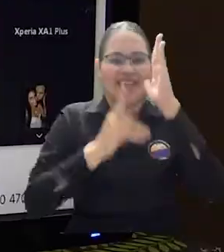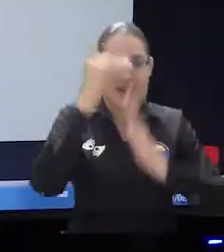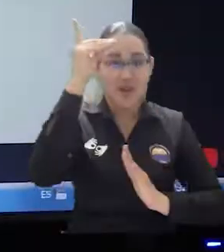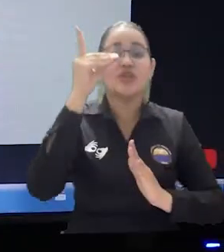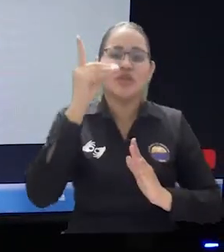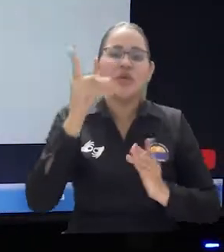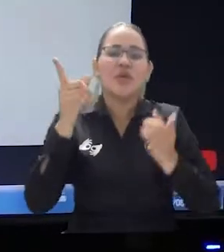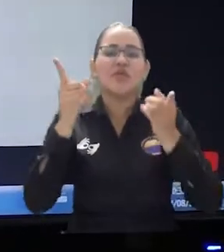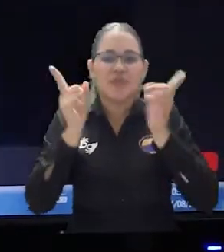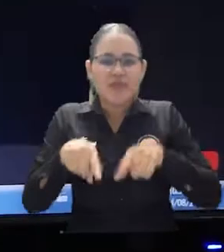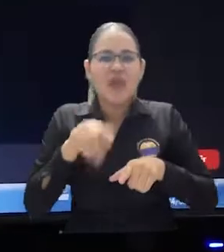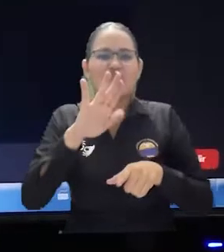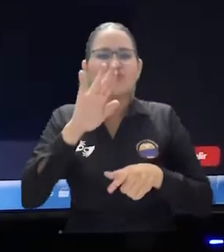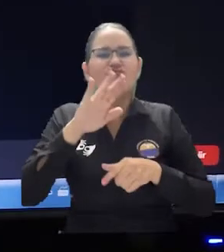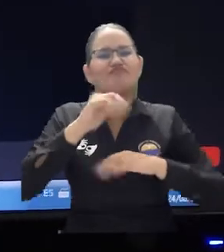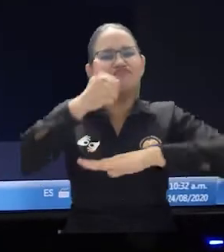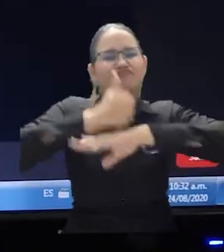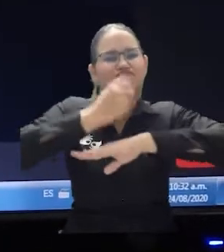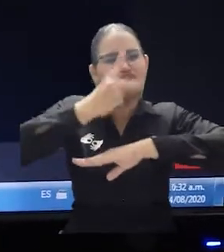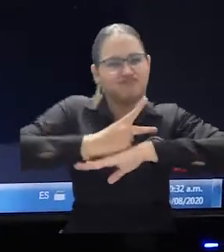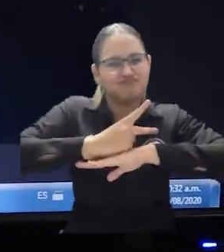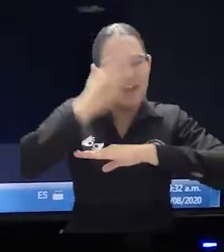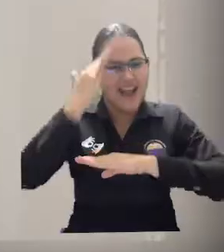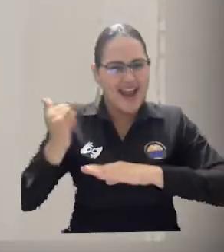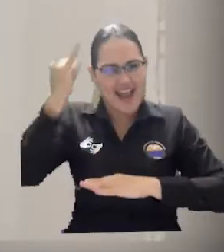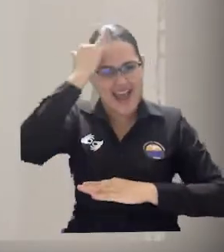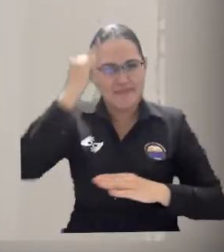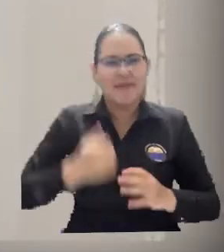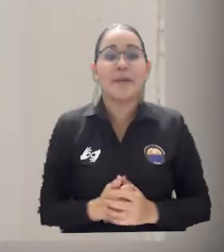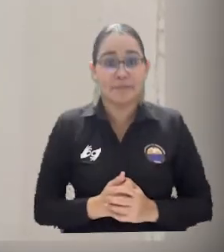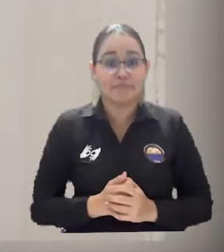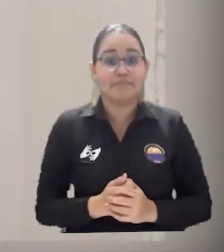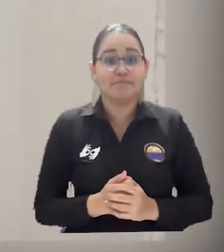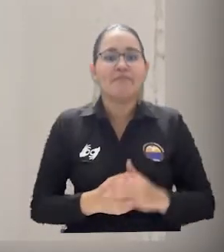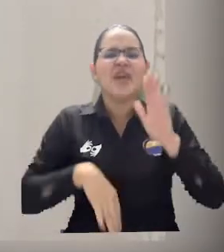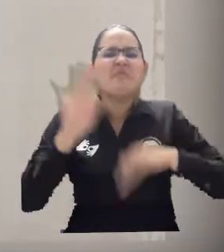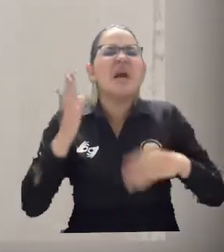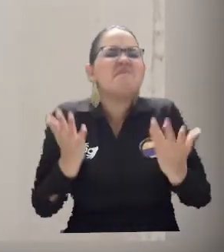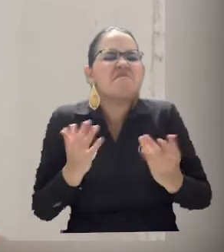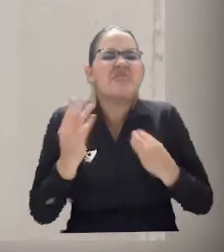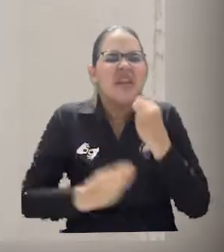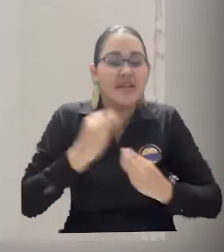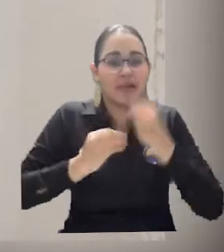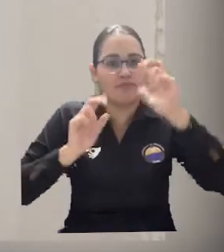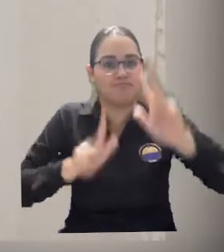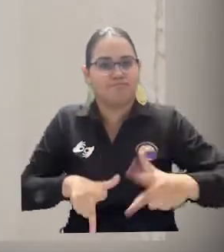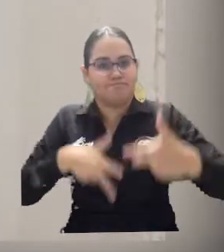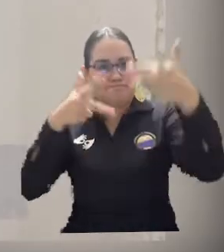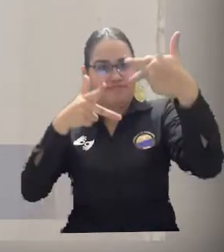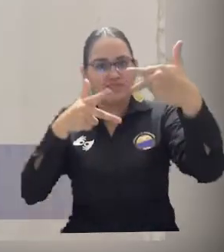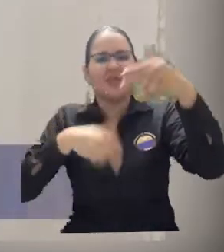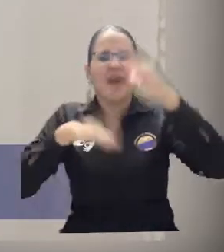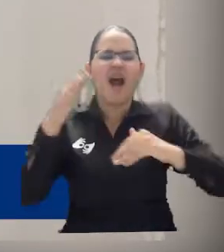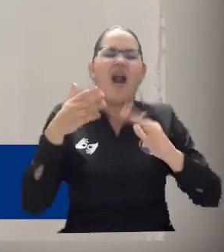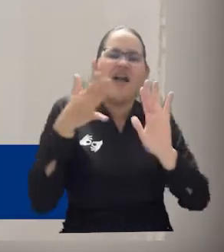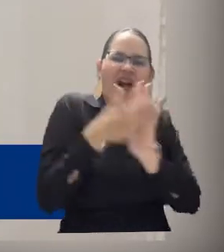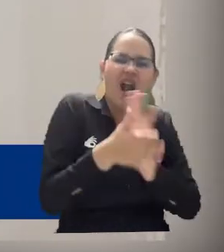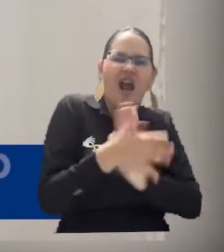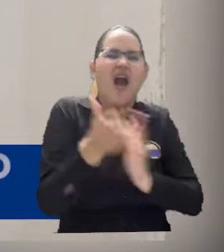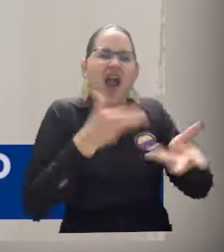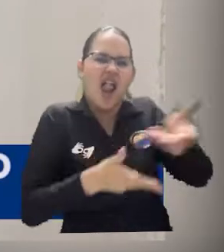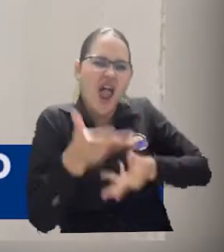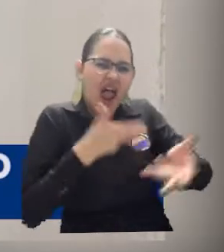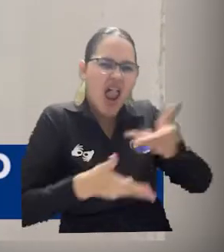Estudiantil. Y se está haciendo de manera sincrónica y asincrónica, en la que cada uno de los directores de las diferentes dependencias comparte con los